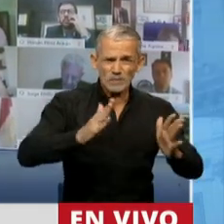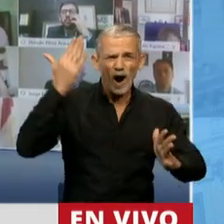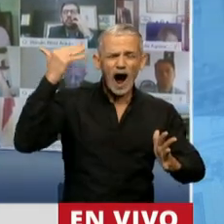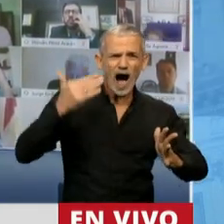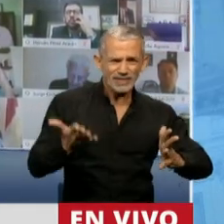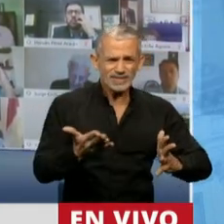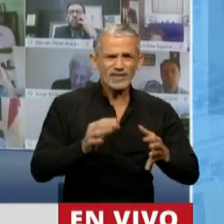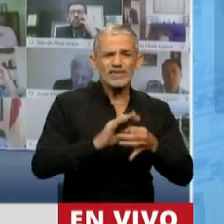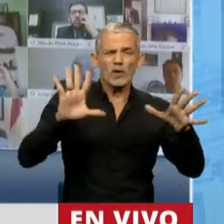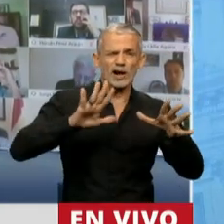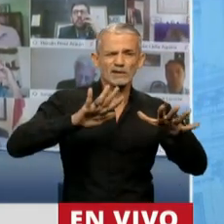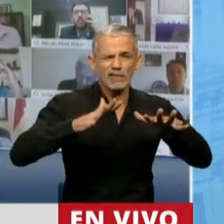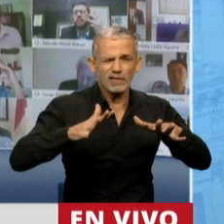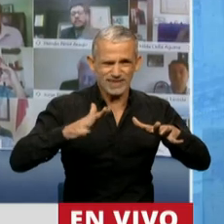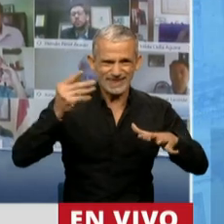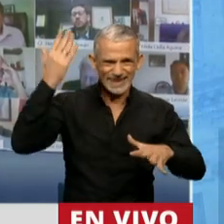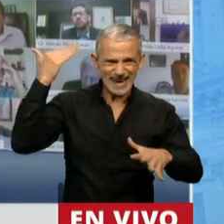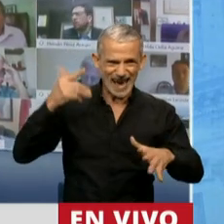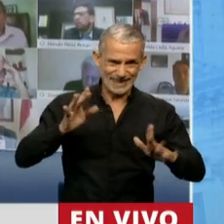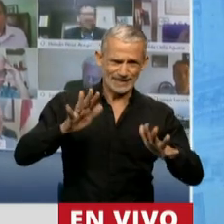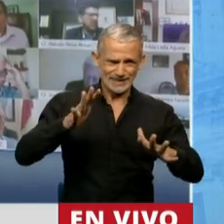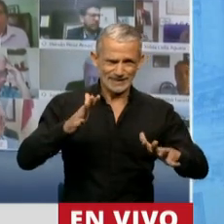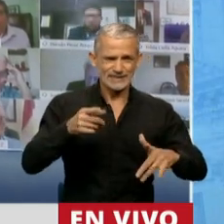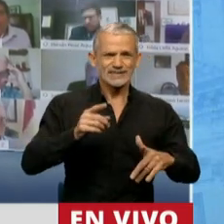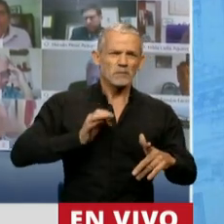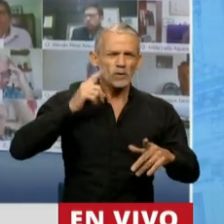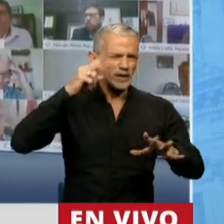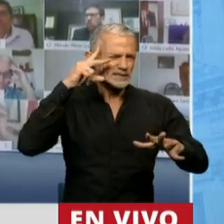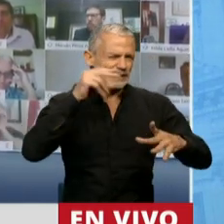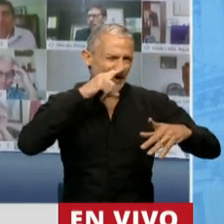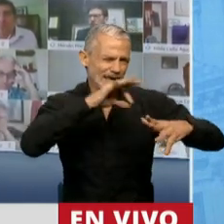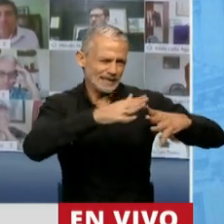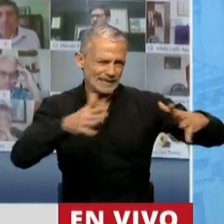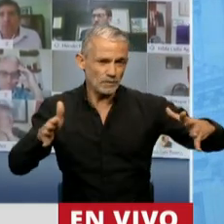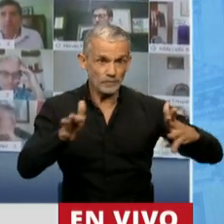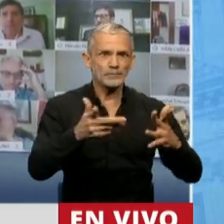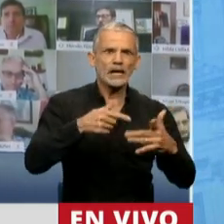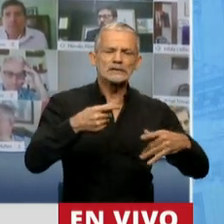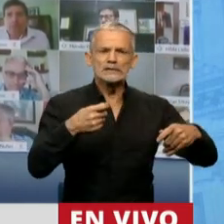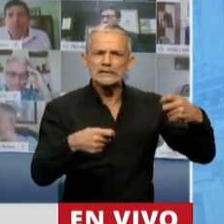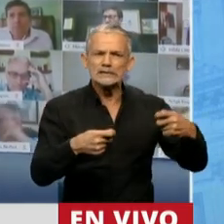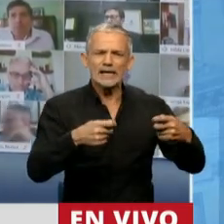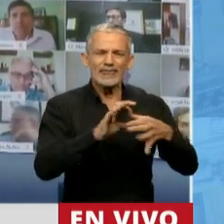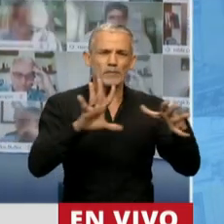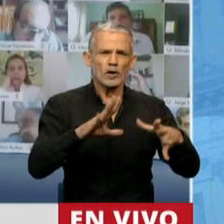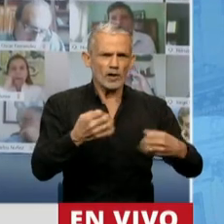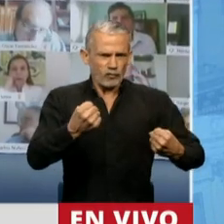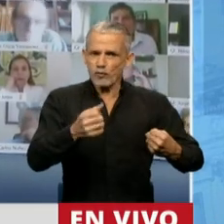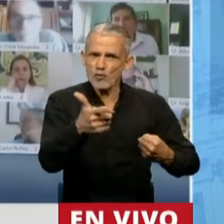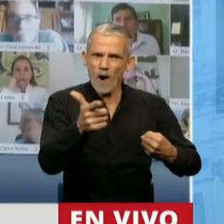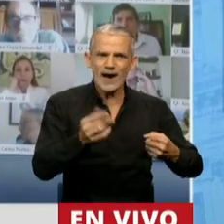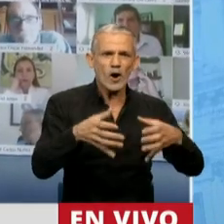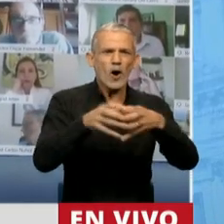fragilidad democrática, señor presidente, y fundamentalmente de la fragilidad de la dirigencia